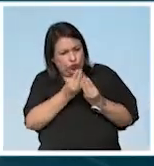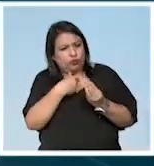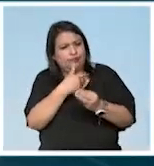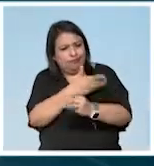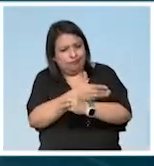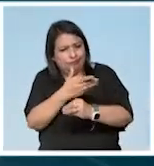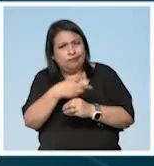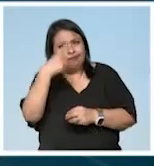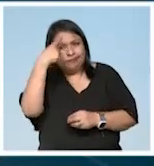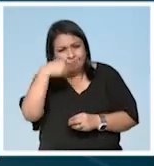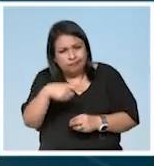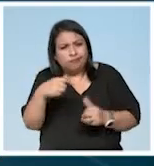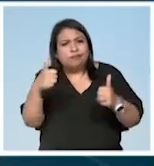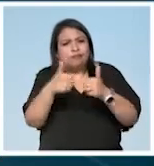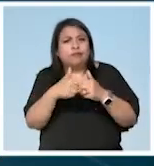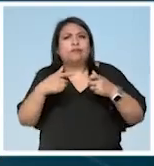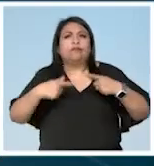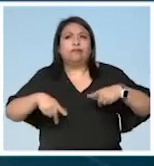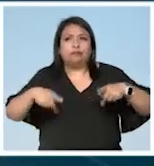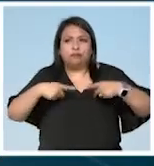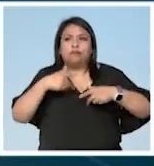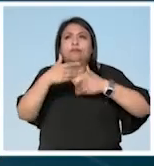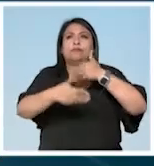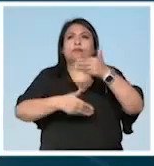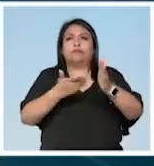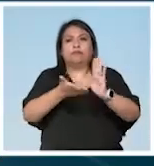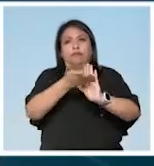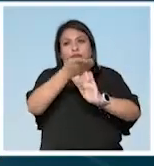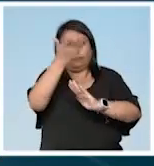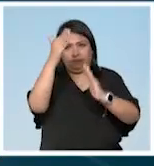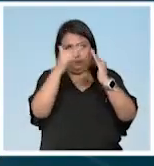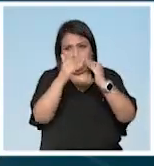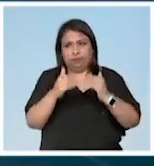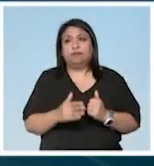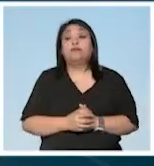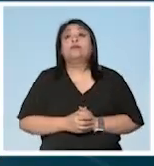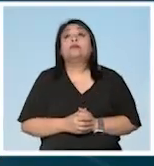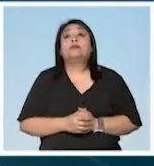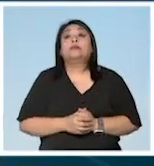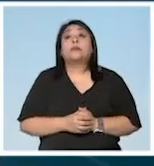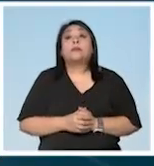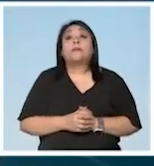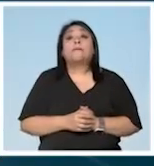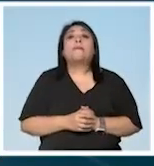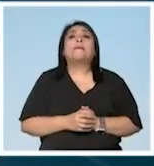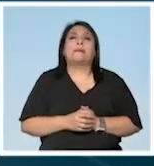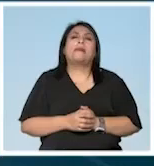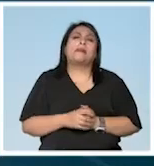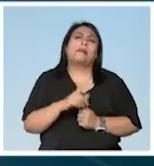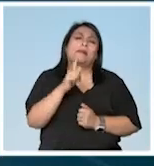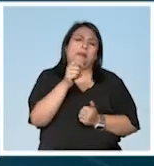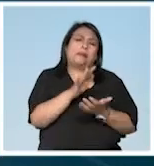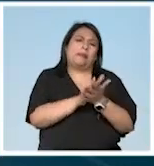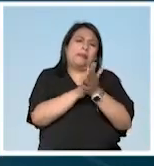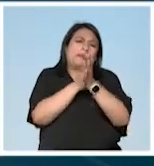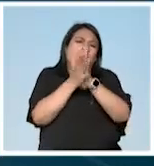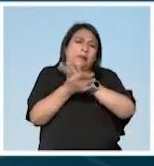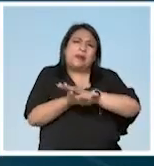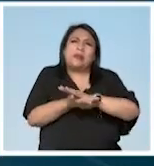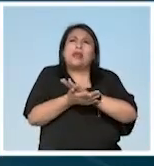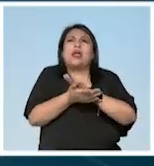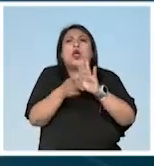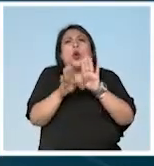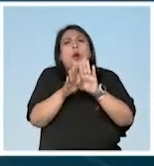para y con la gente los procesos de construcción de la casa. Se convierte de alguna manera en un